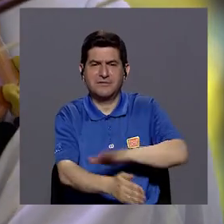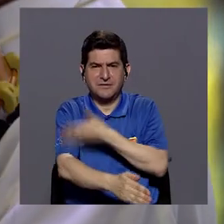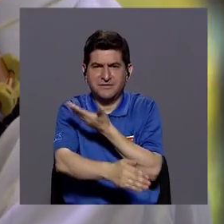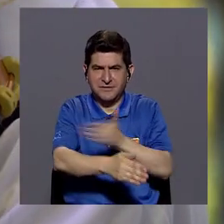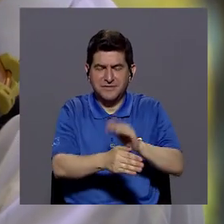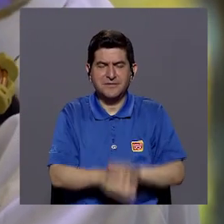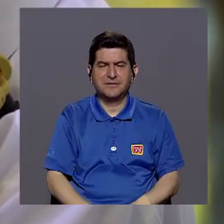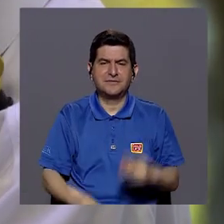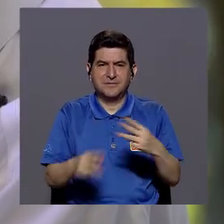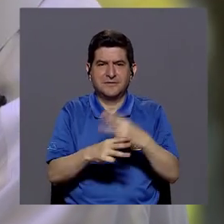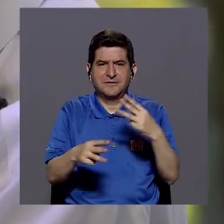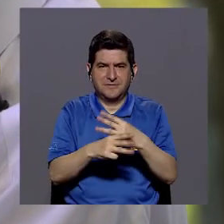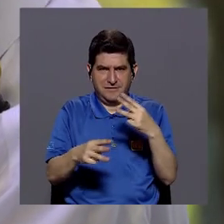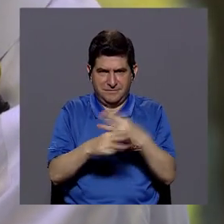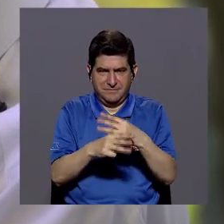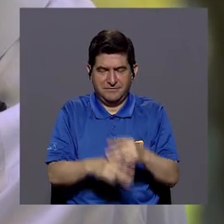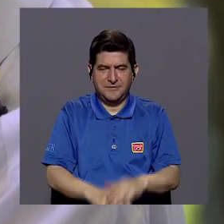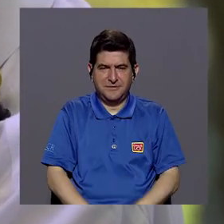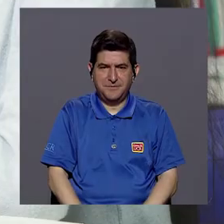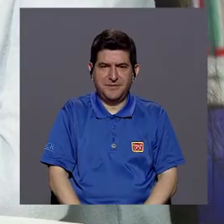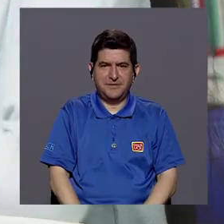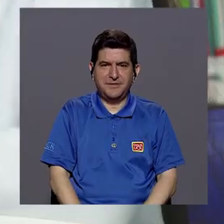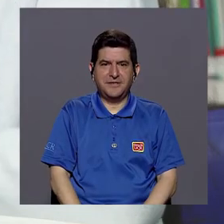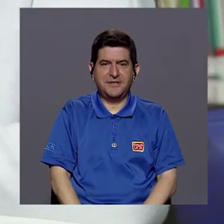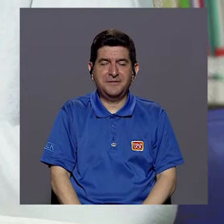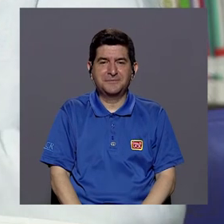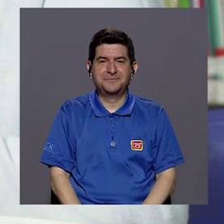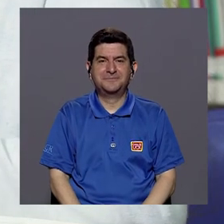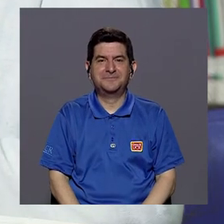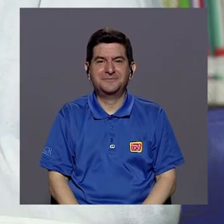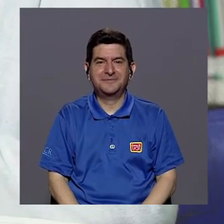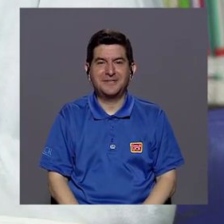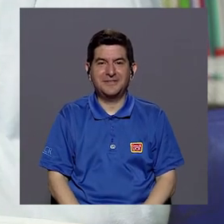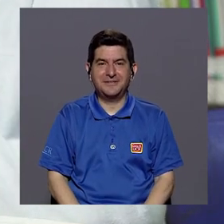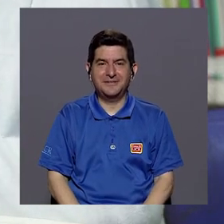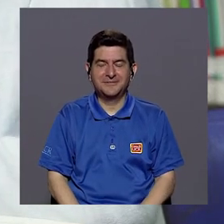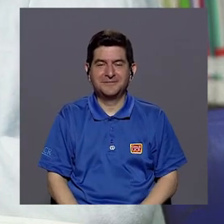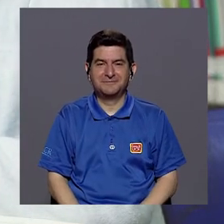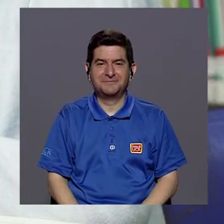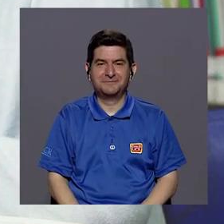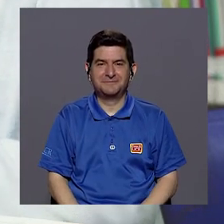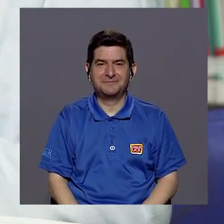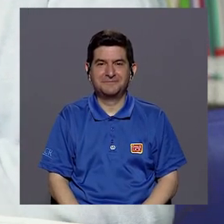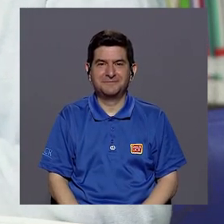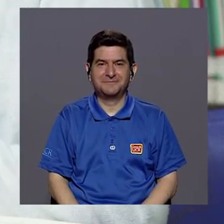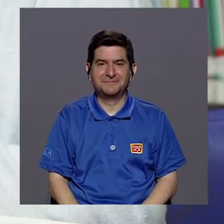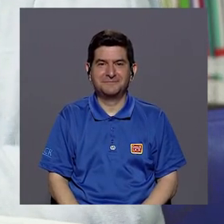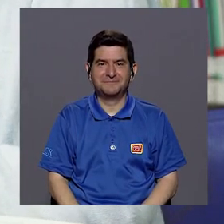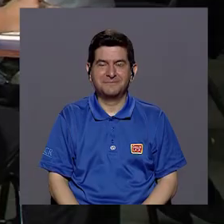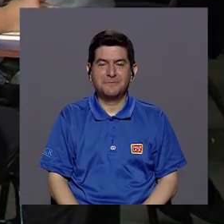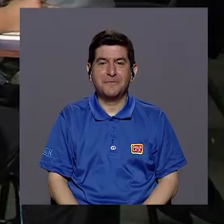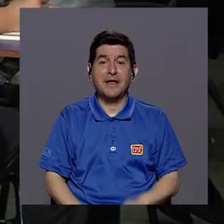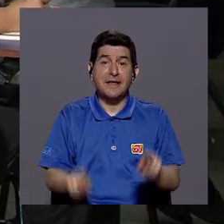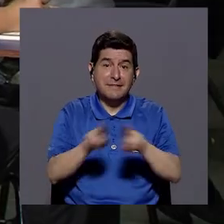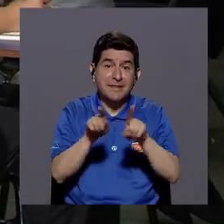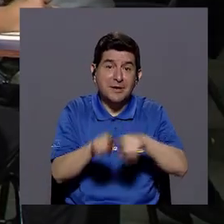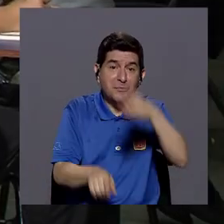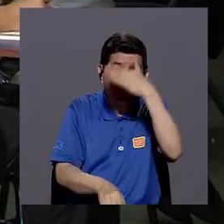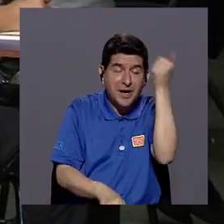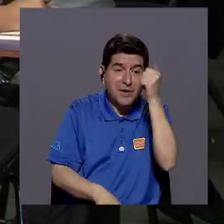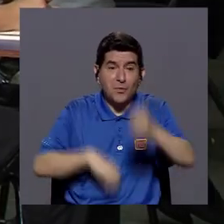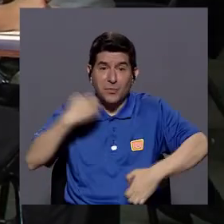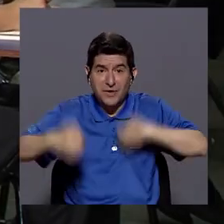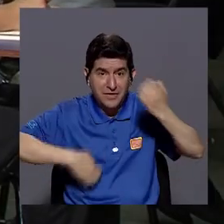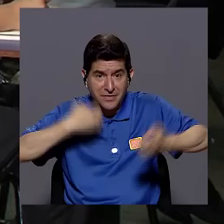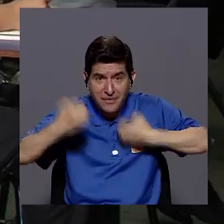música, en la matemática, en los idiomas. Pero olvidamos la parte de lo